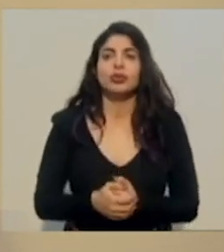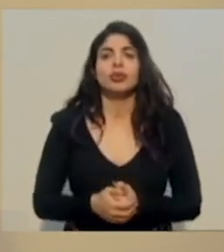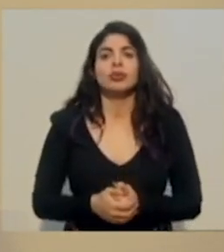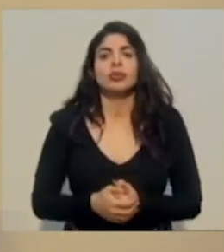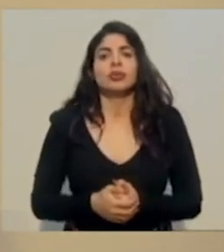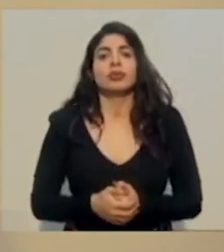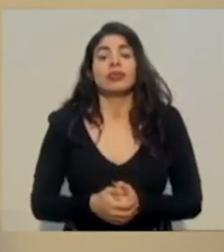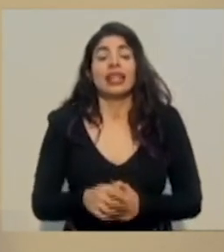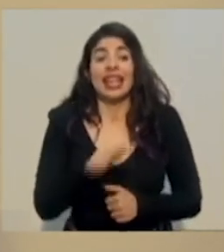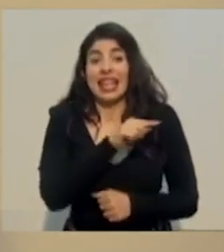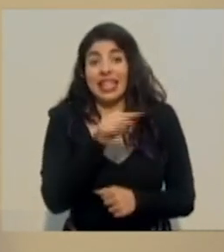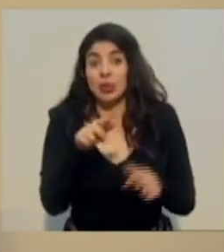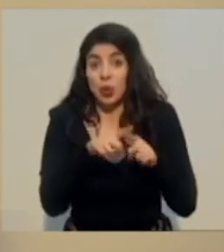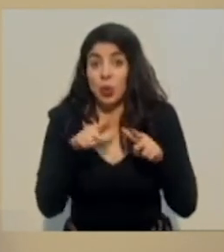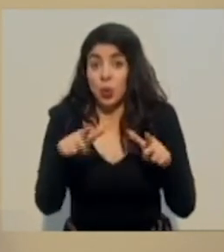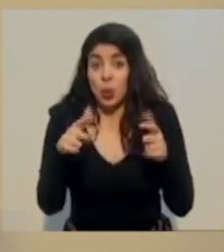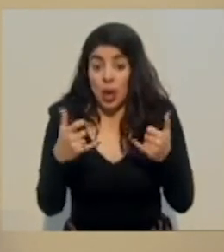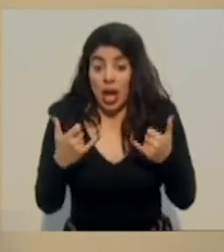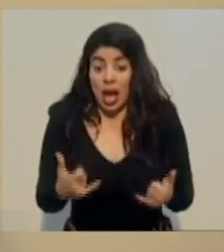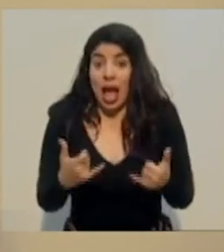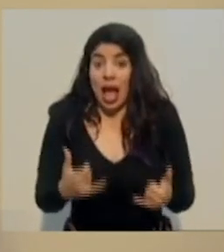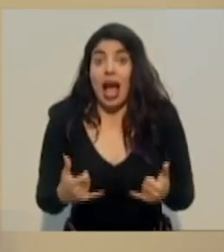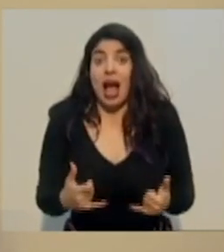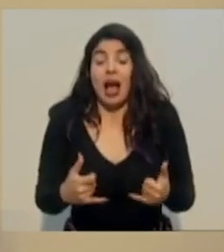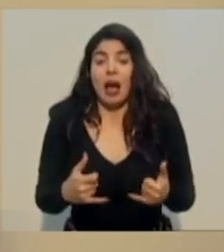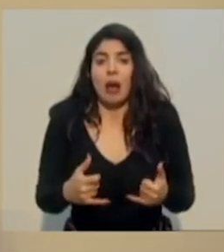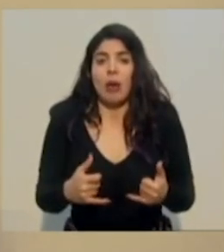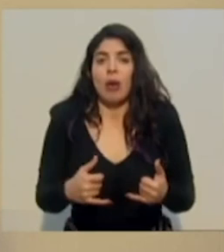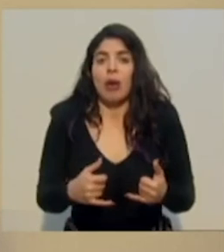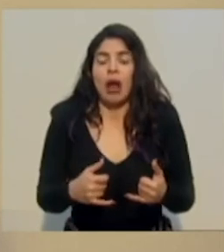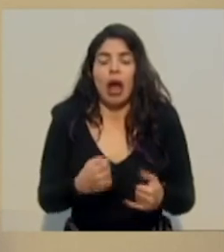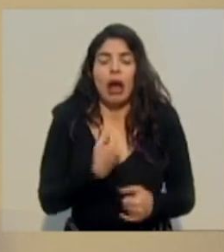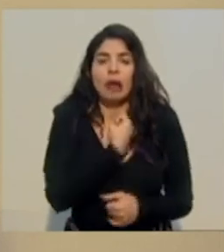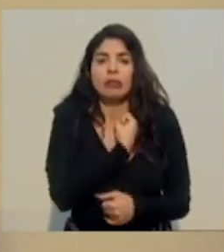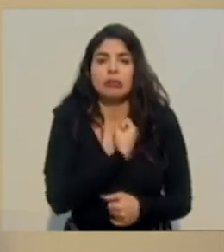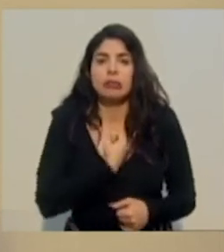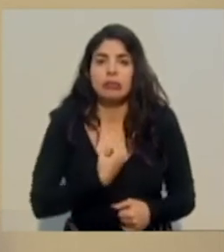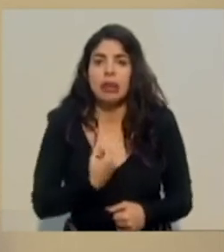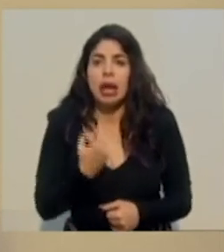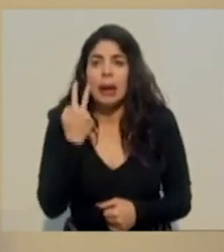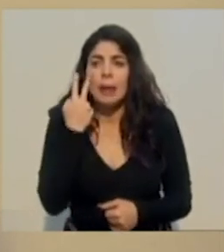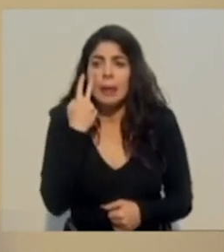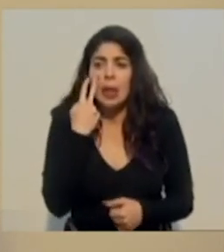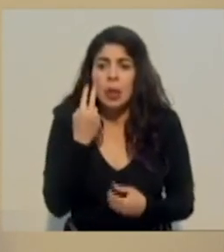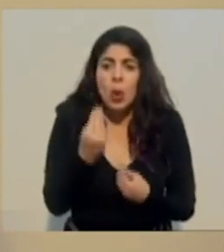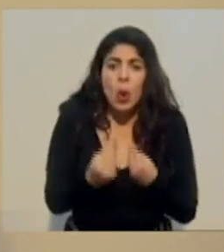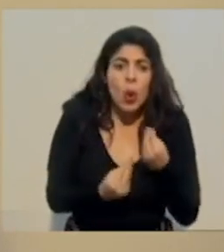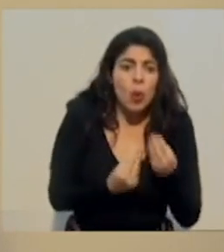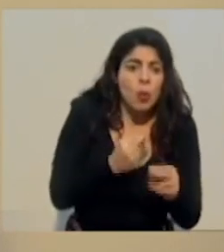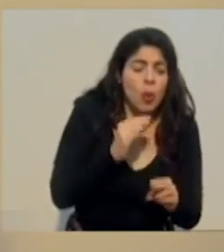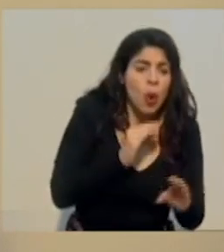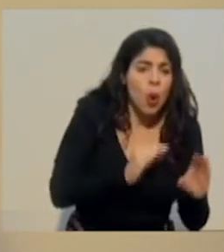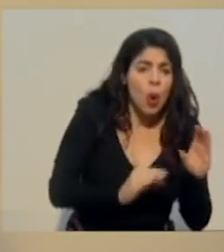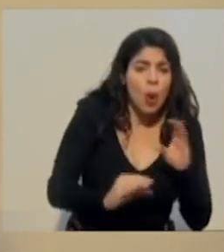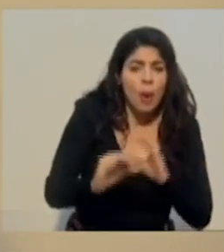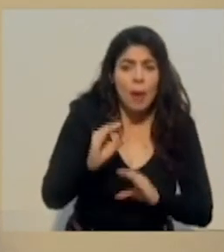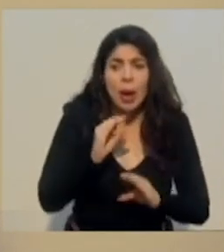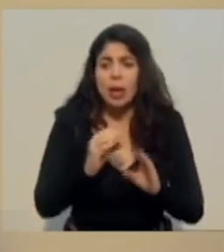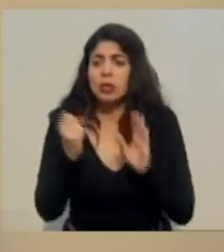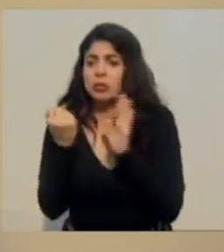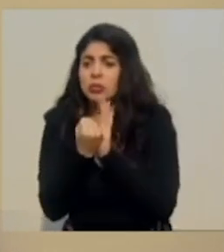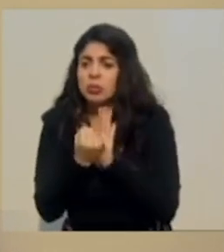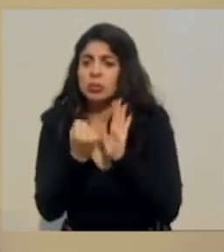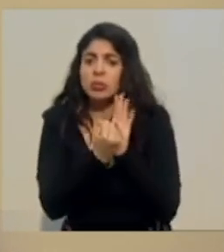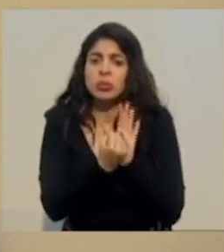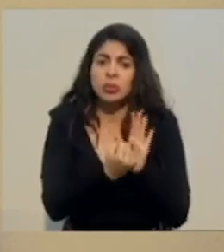Están hoy, abrazo partido, viendo cómo funciona el comercio y poniendo el sello de calidad, que eso